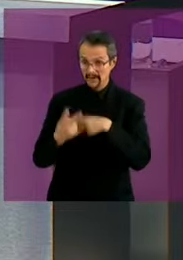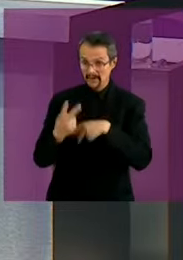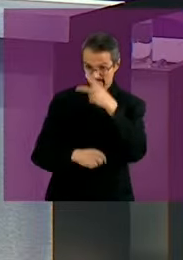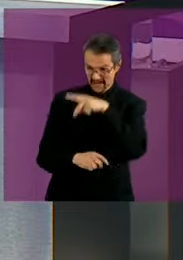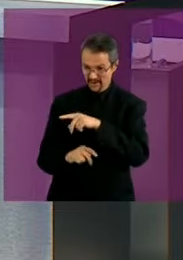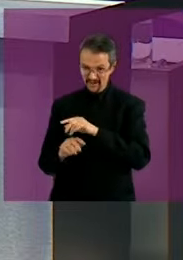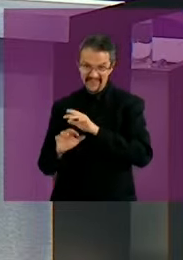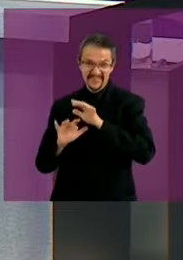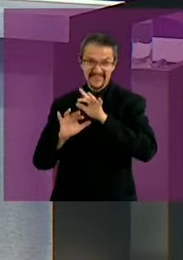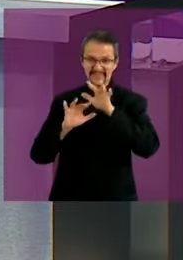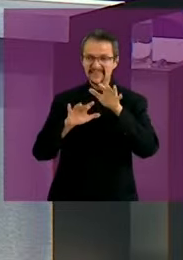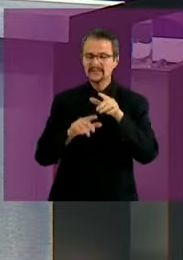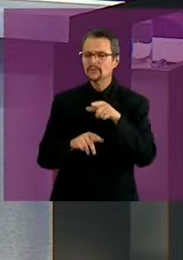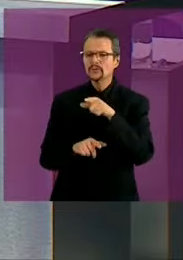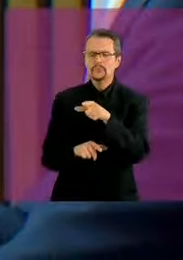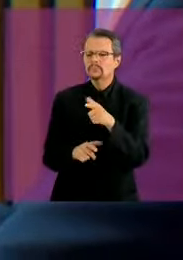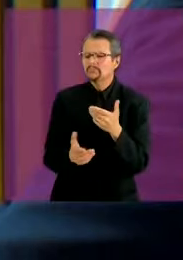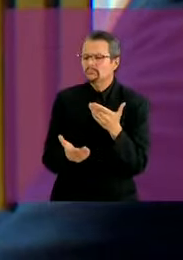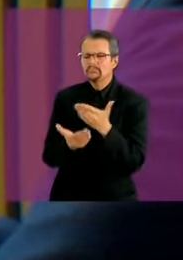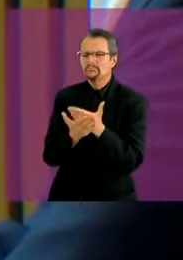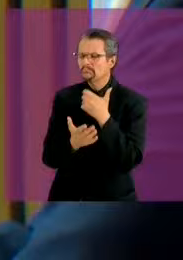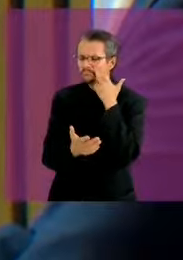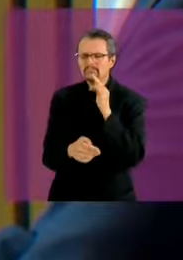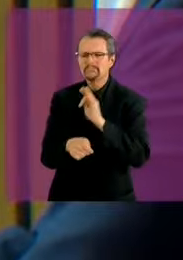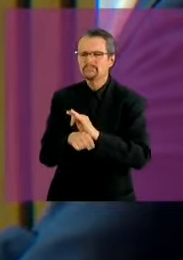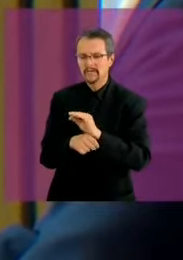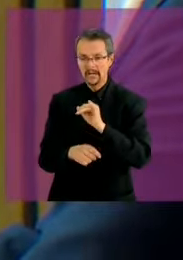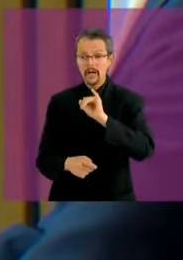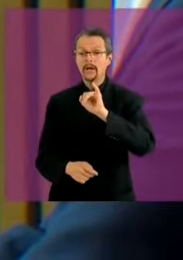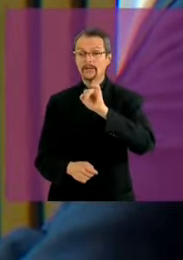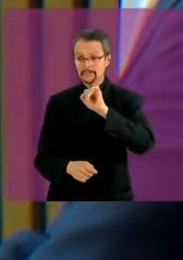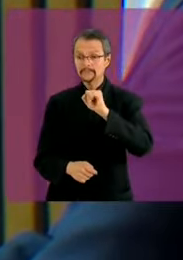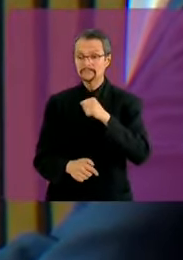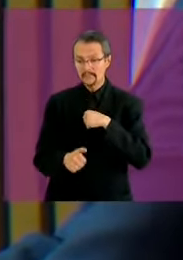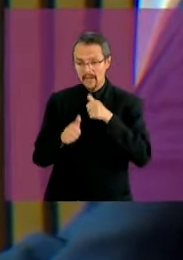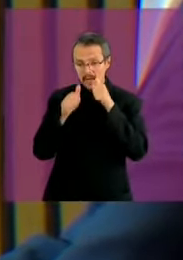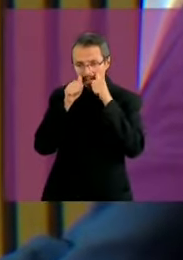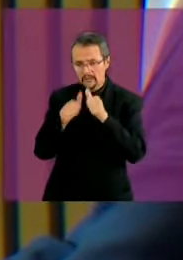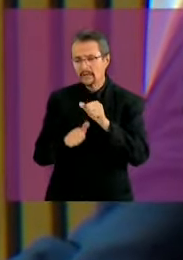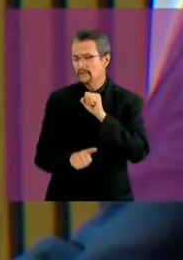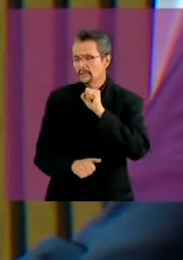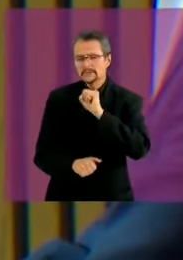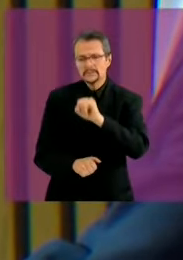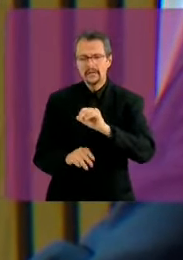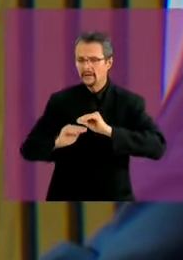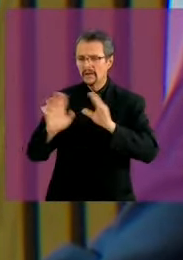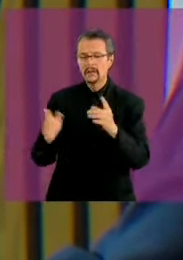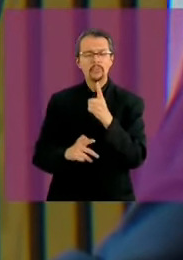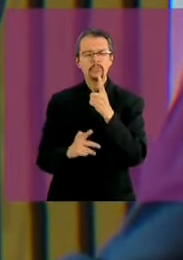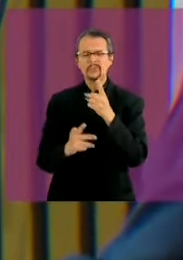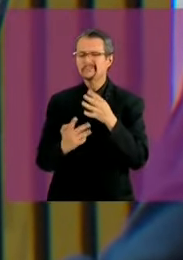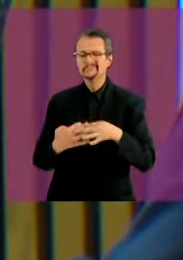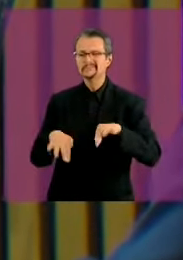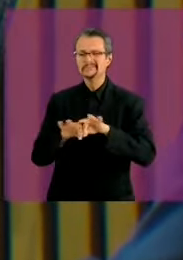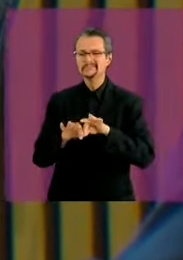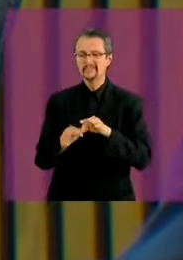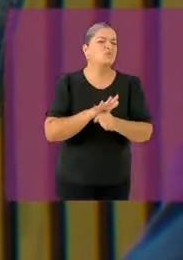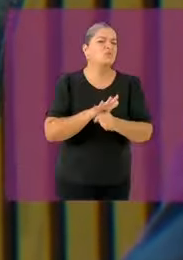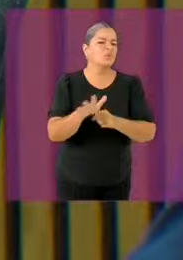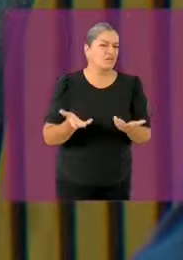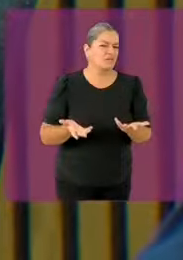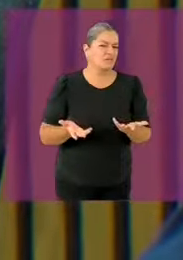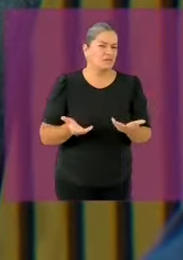crucen por nuestro país? Por supuesto que tienen que tener una atención. Ahora, lo más importante es que no va a